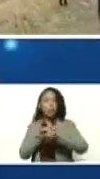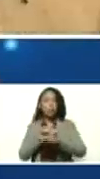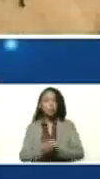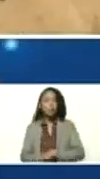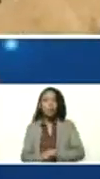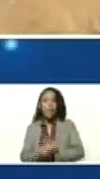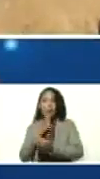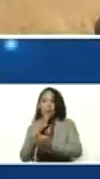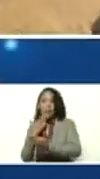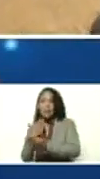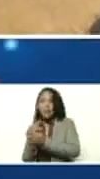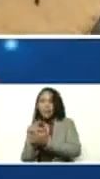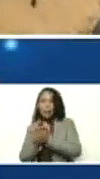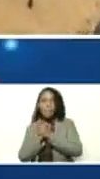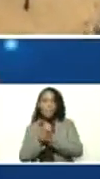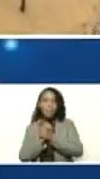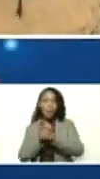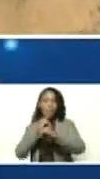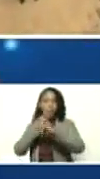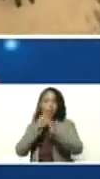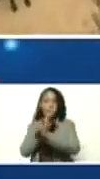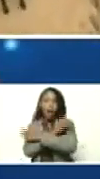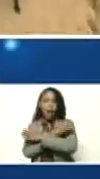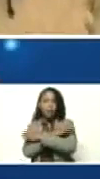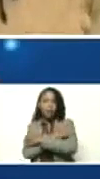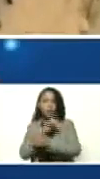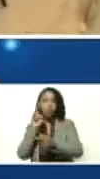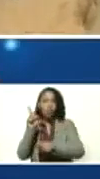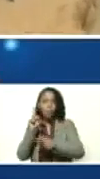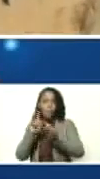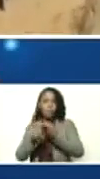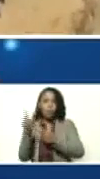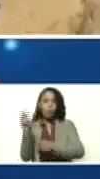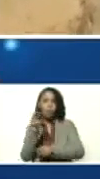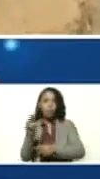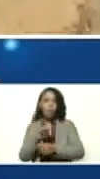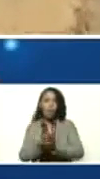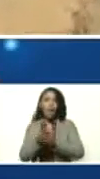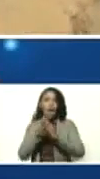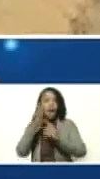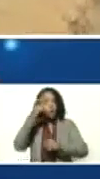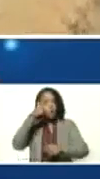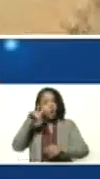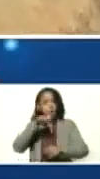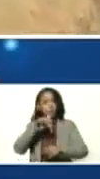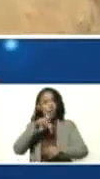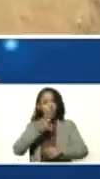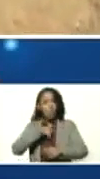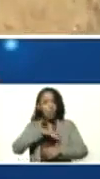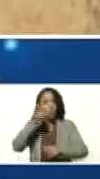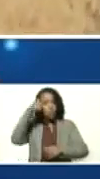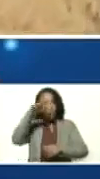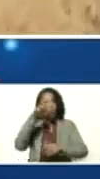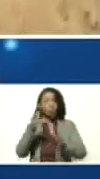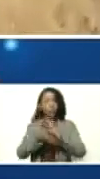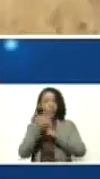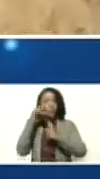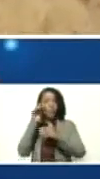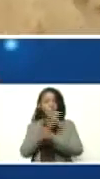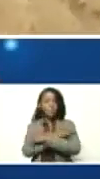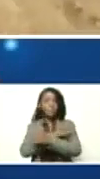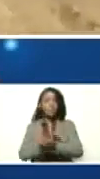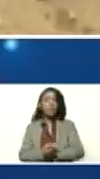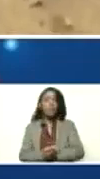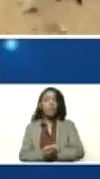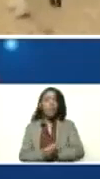compañero presidente. Feliz año para usted y la primera combatiente. Feliz año para todo nuestro pueblo. Es cierto, nos hemos puesto